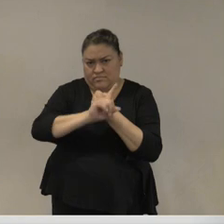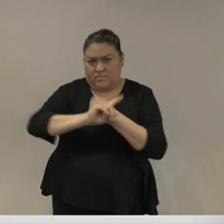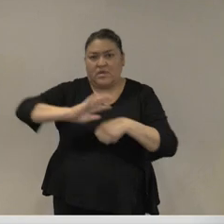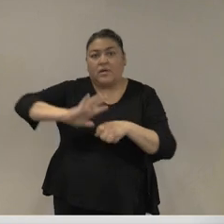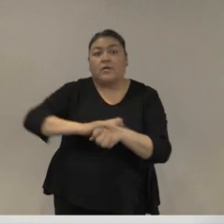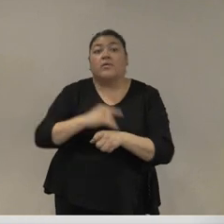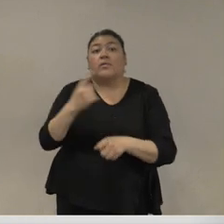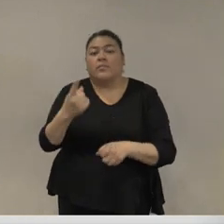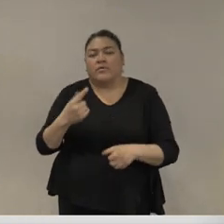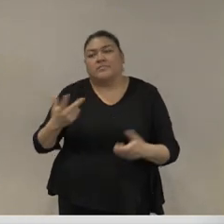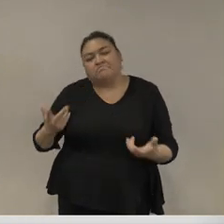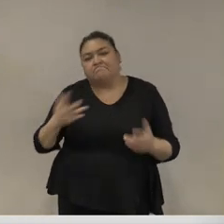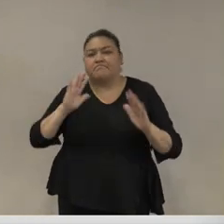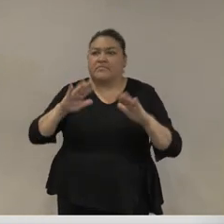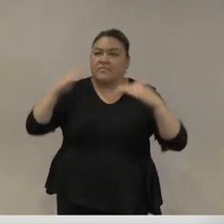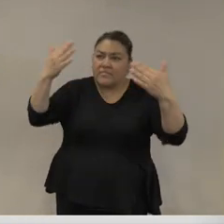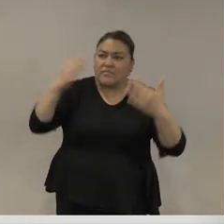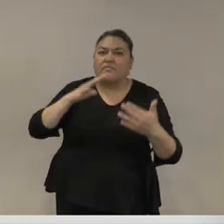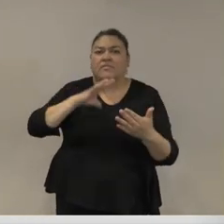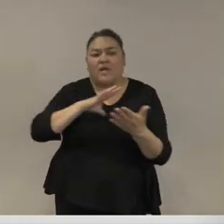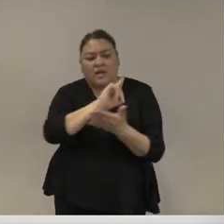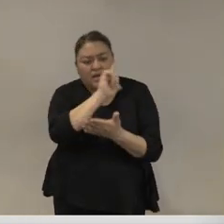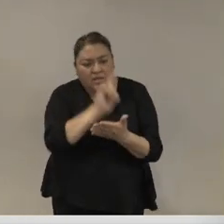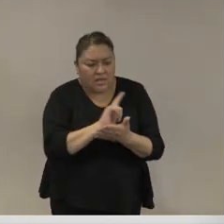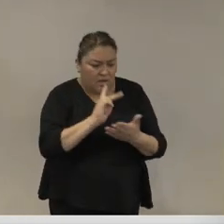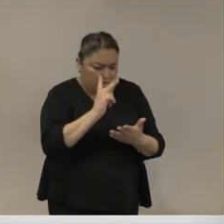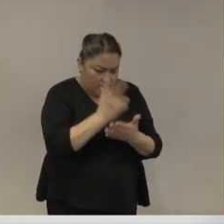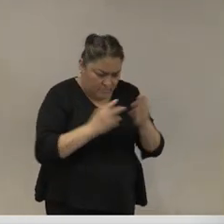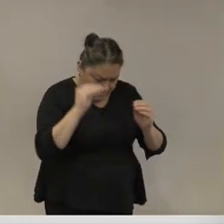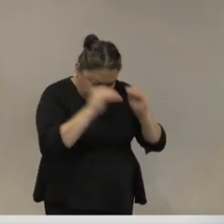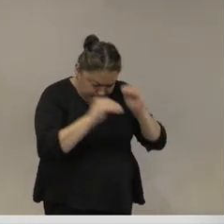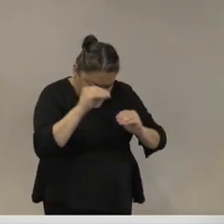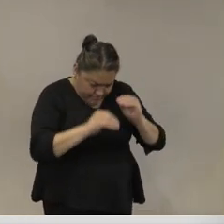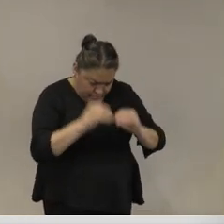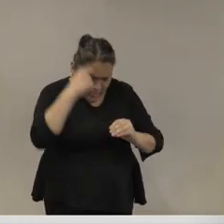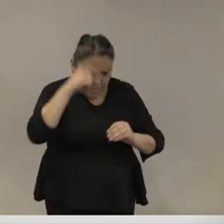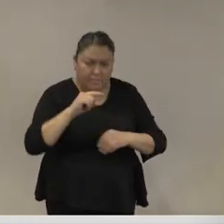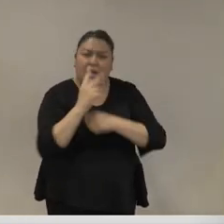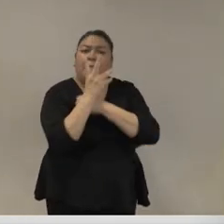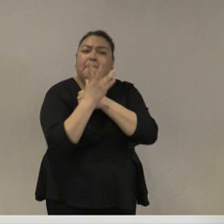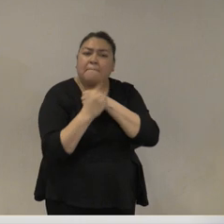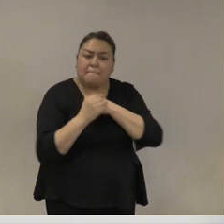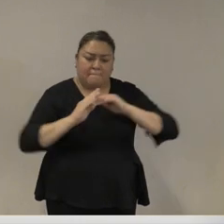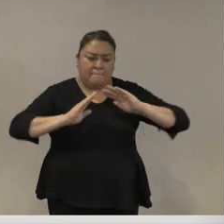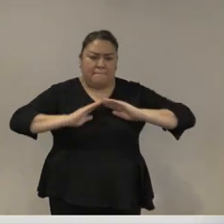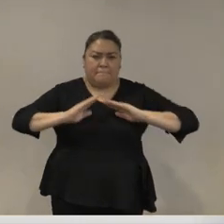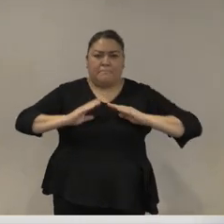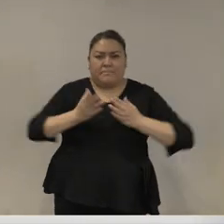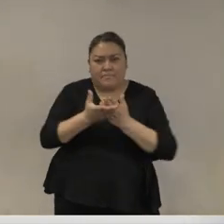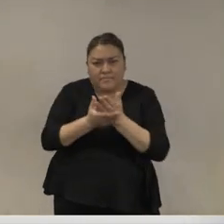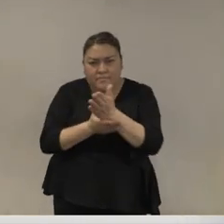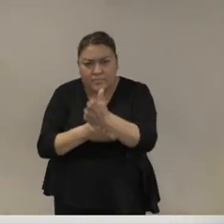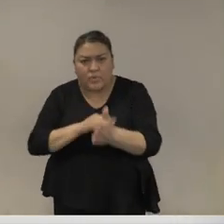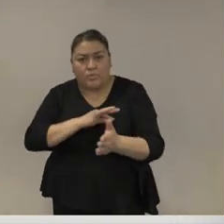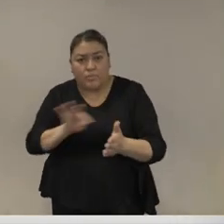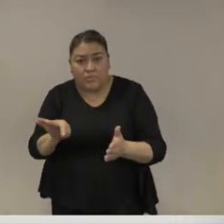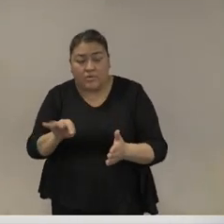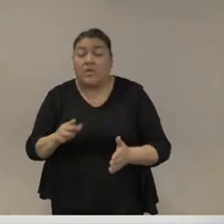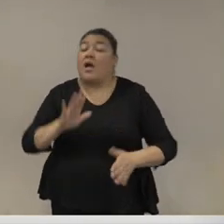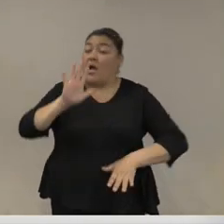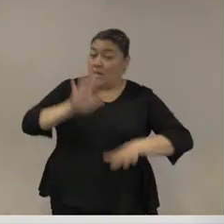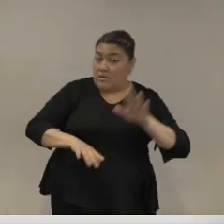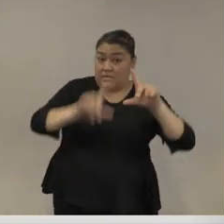cuadro normativo que justifica el uso de la violencia letal en un mayor número de